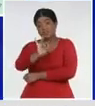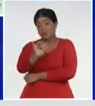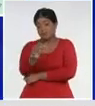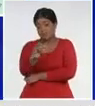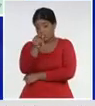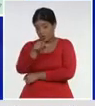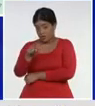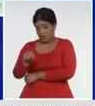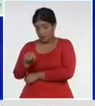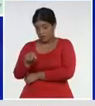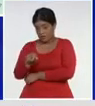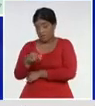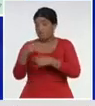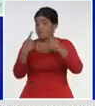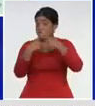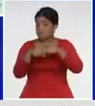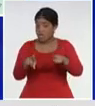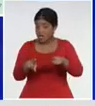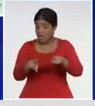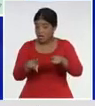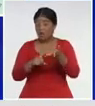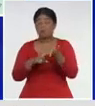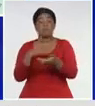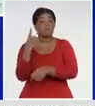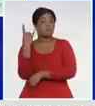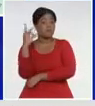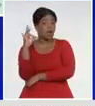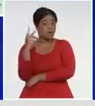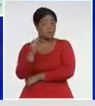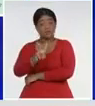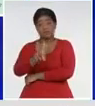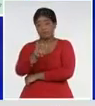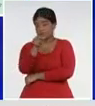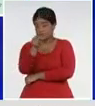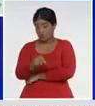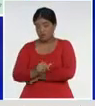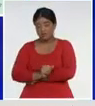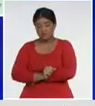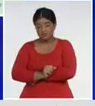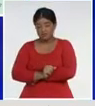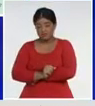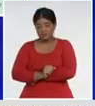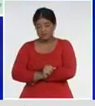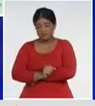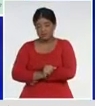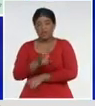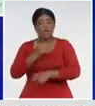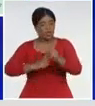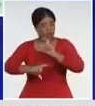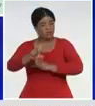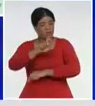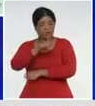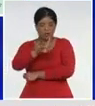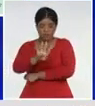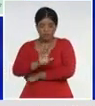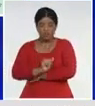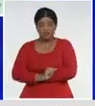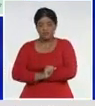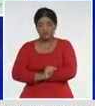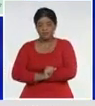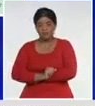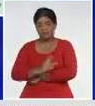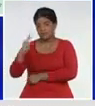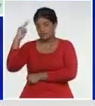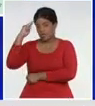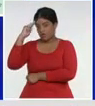aunque, Palma, Soriano, diagnosticó, 21 casos autóctonos, contra Maestre, 14, segundo frente,